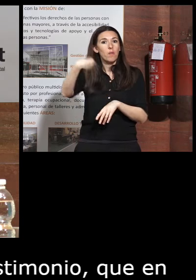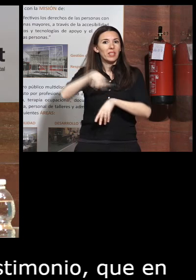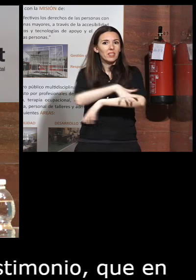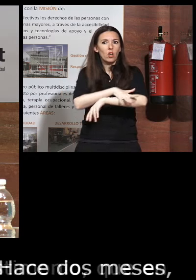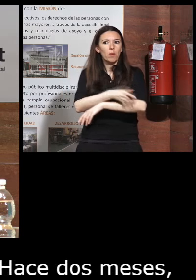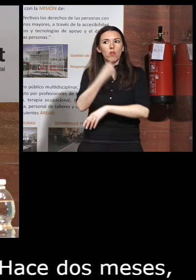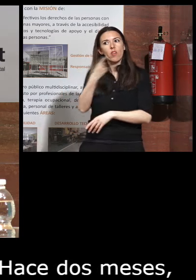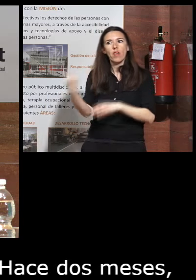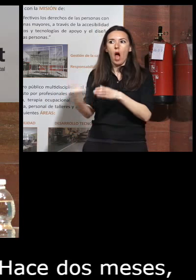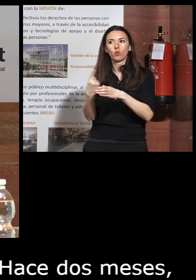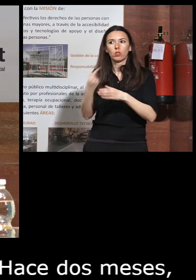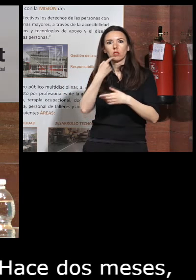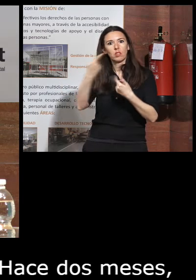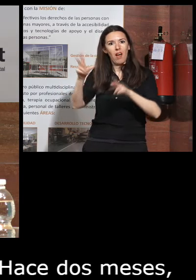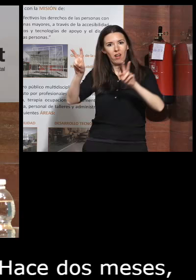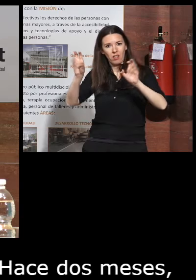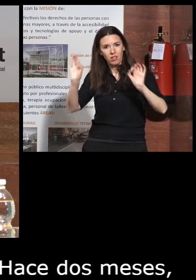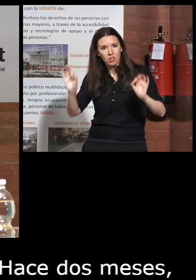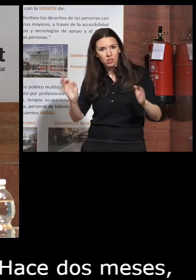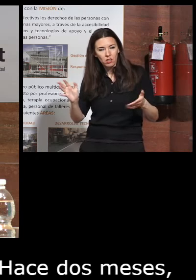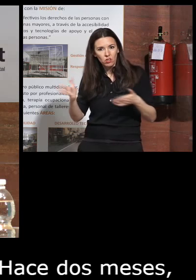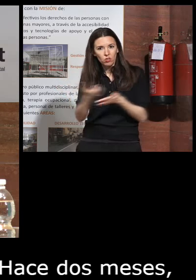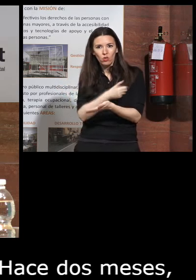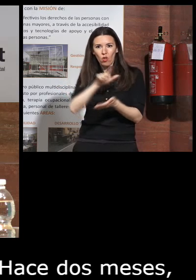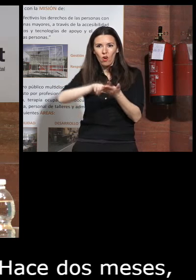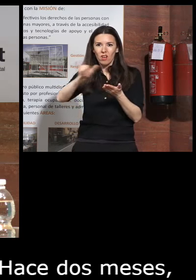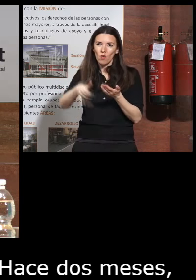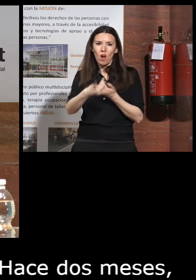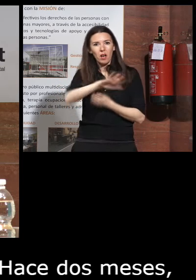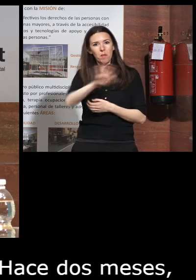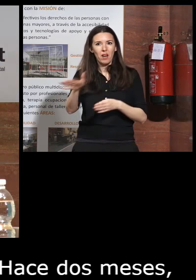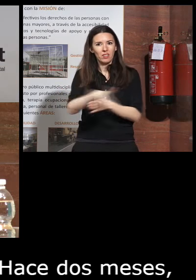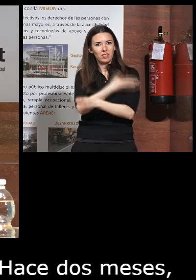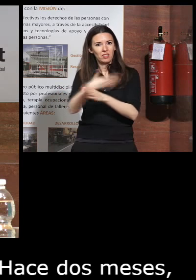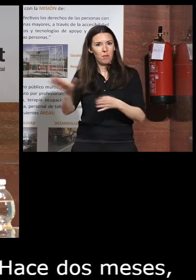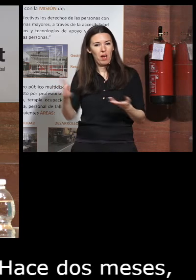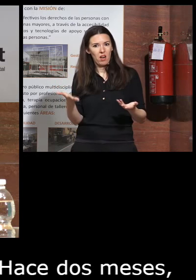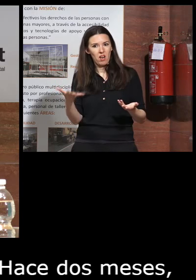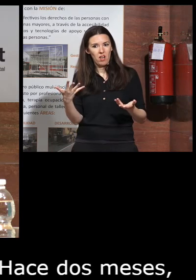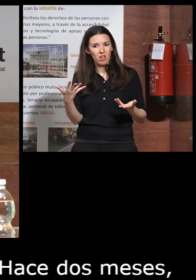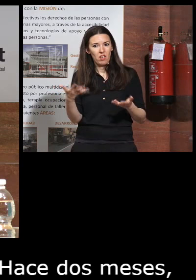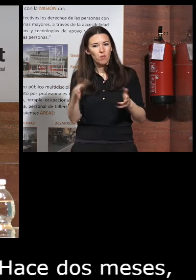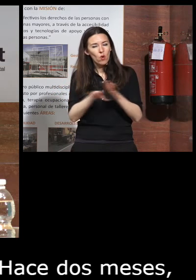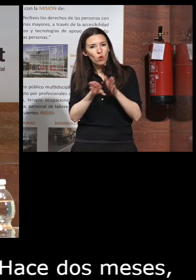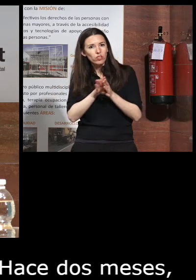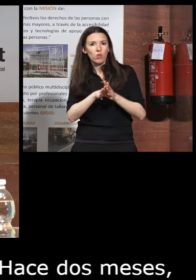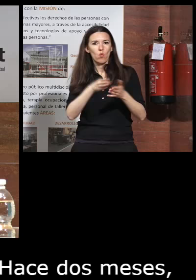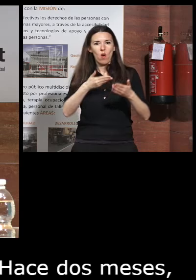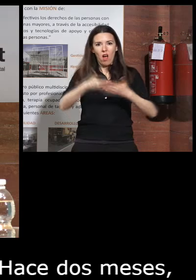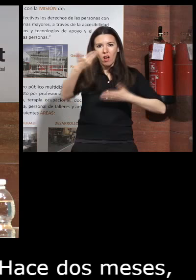que era autista ¿entendéis? todo ese lenguaje nos separa pero eso sigue existiendo en notas de prensa